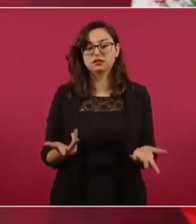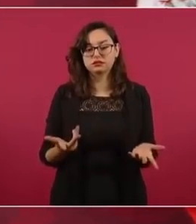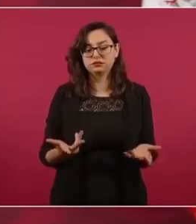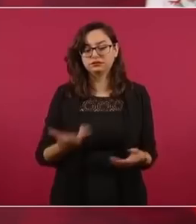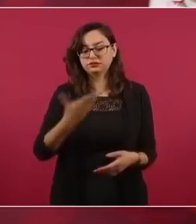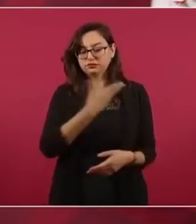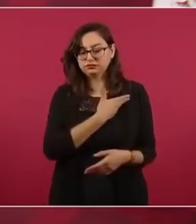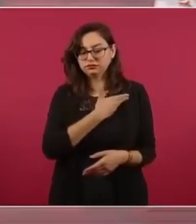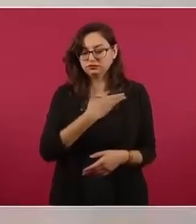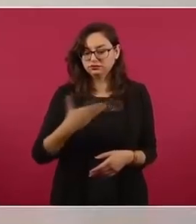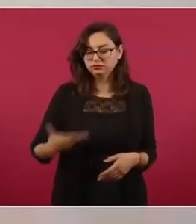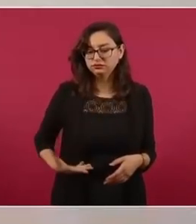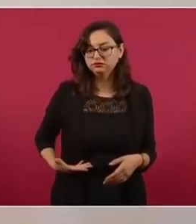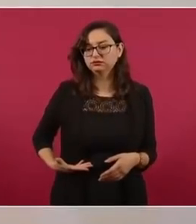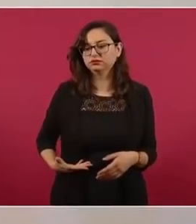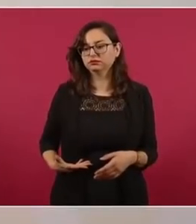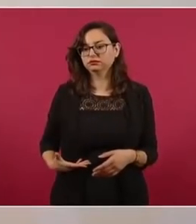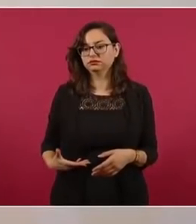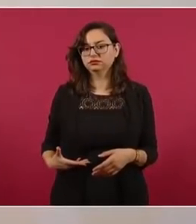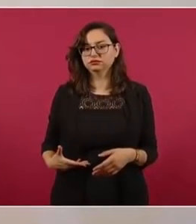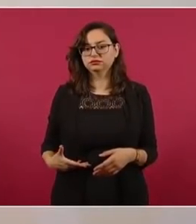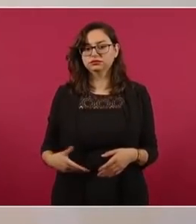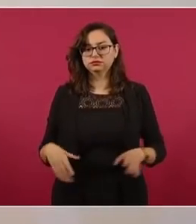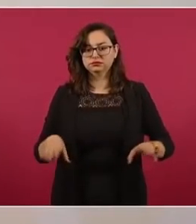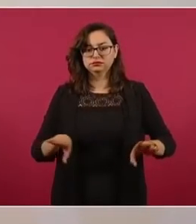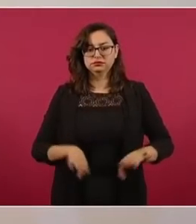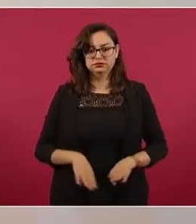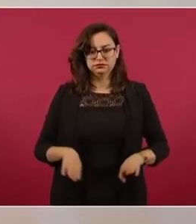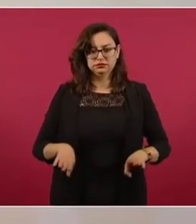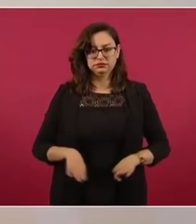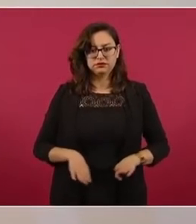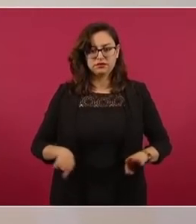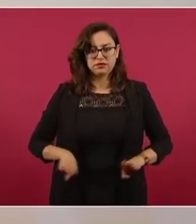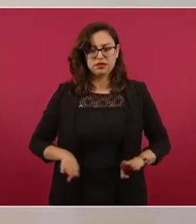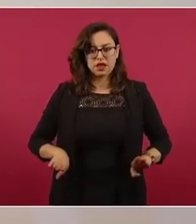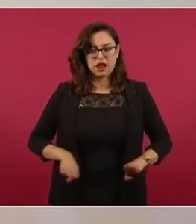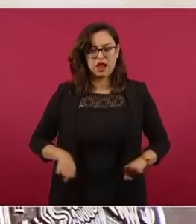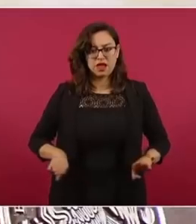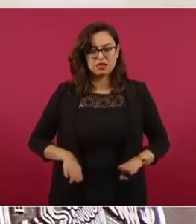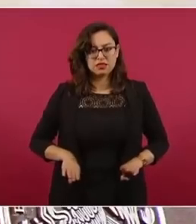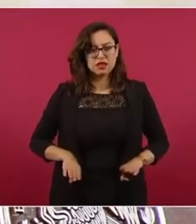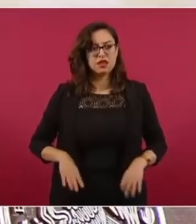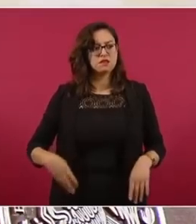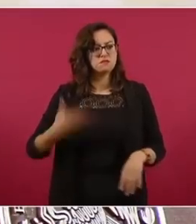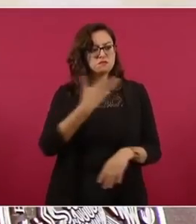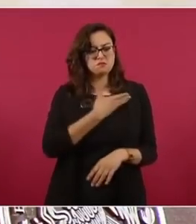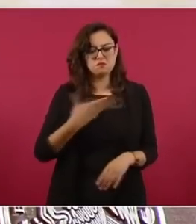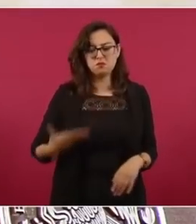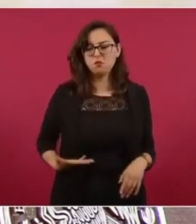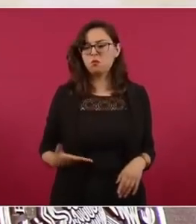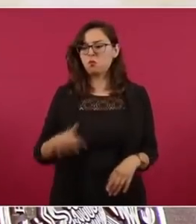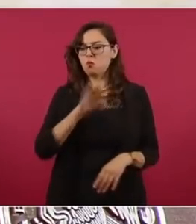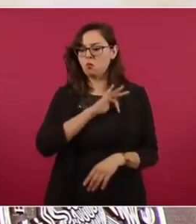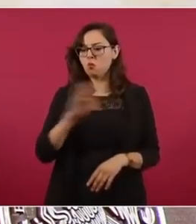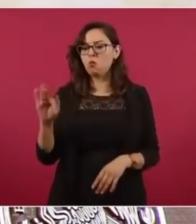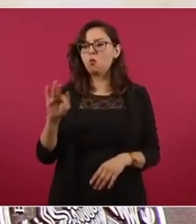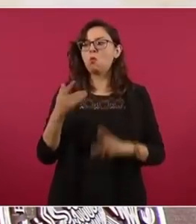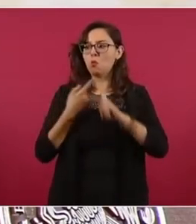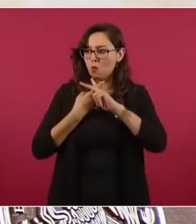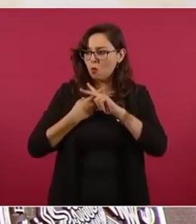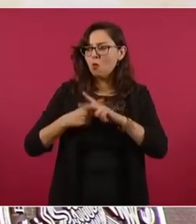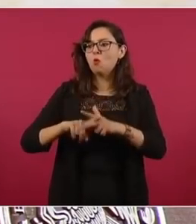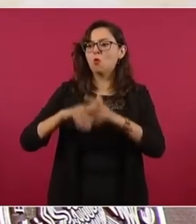iniciar esta nueva etapa,